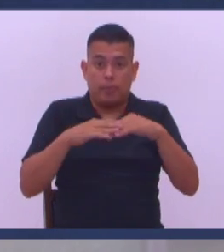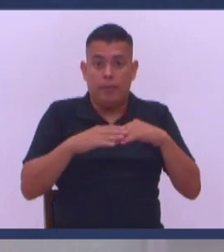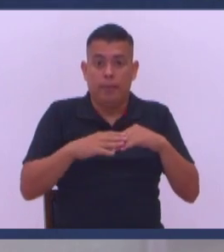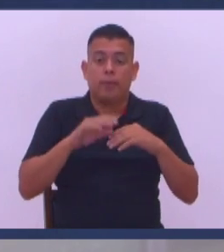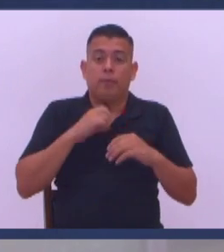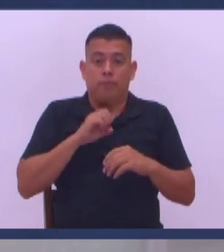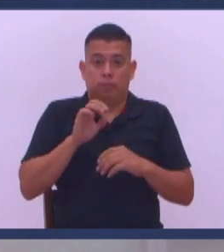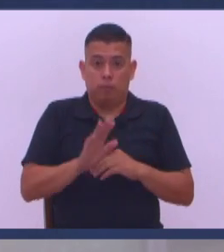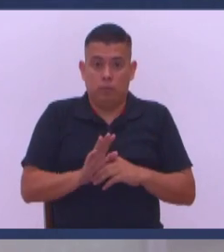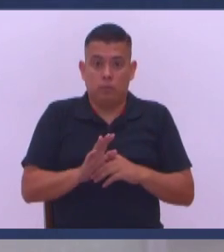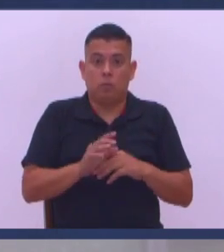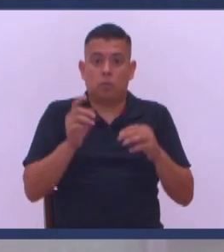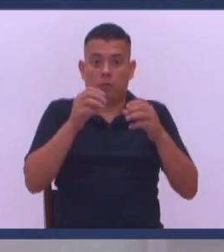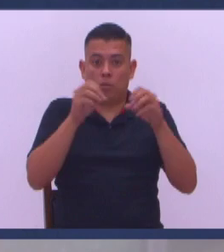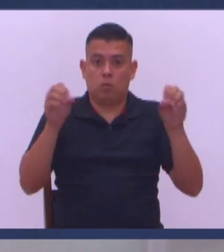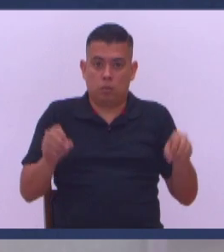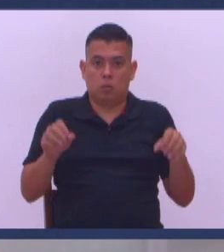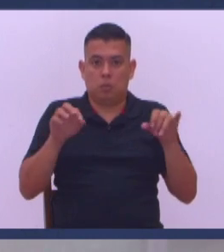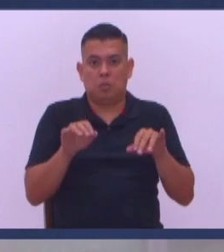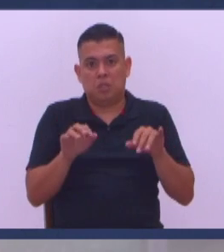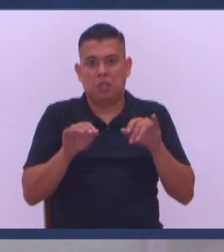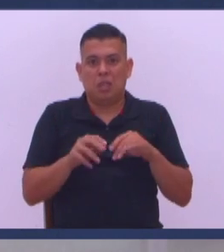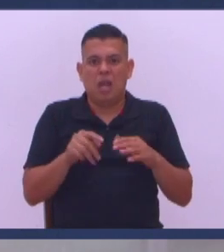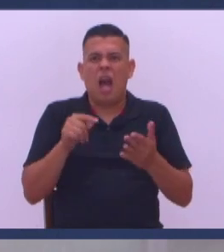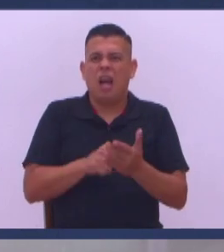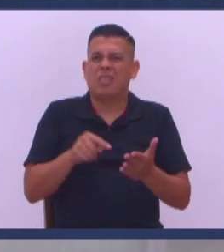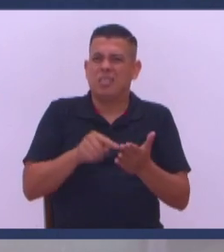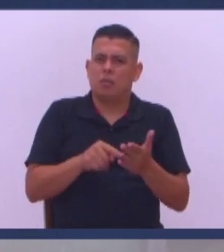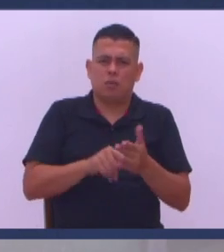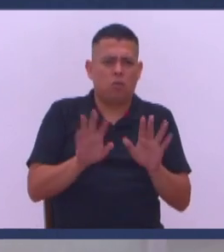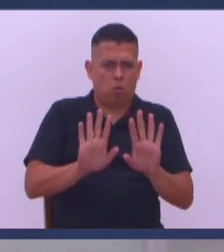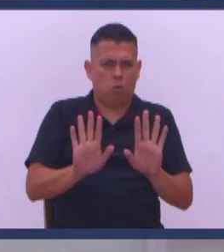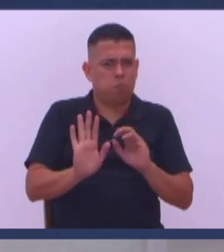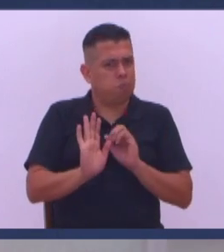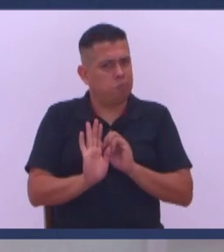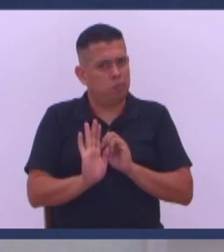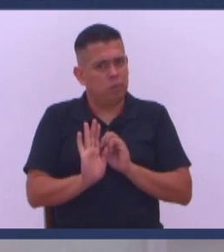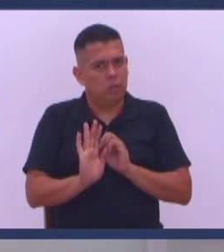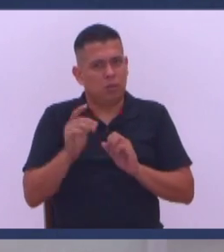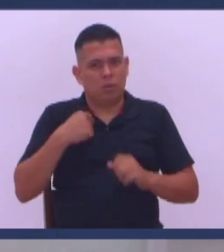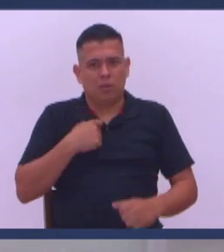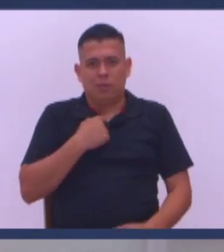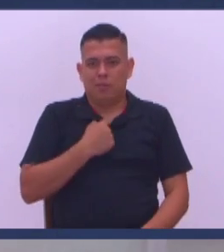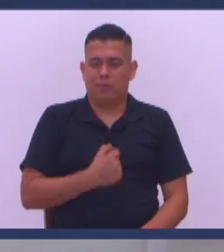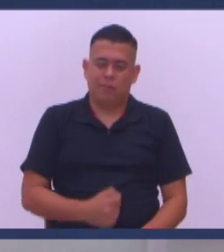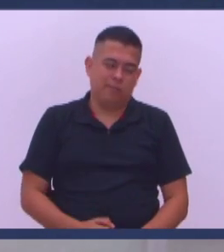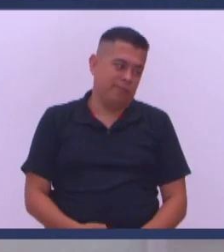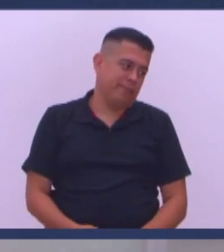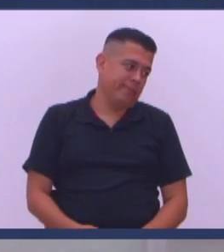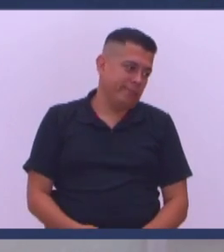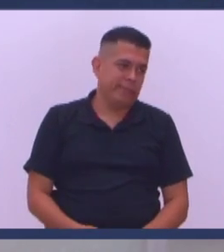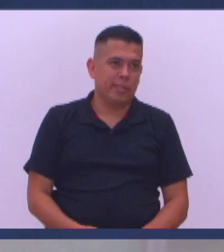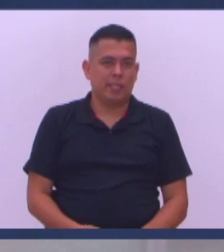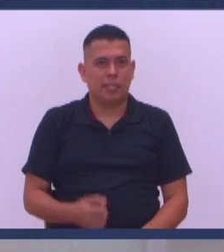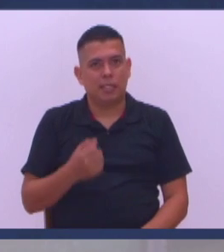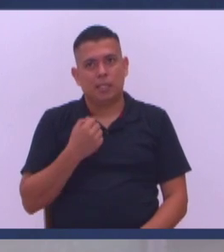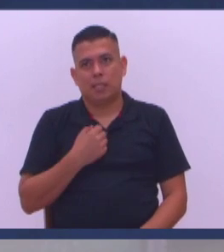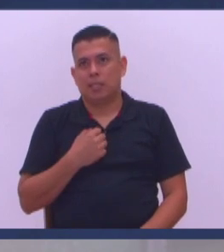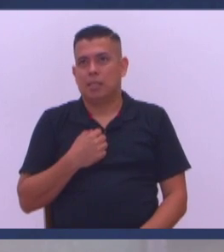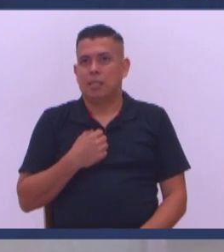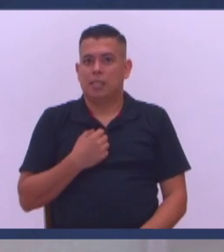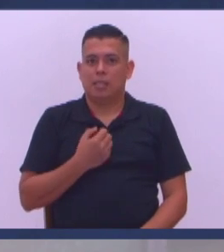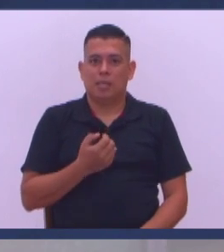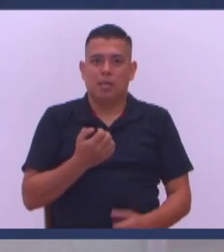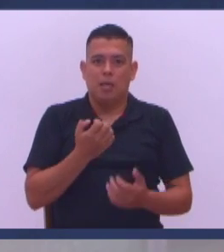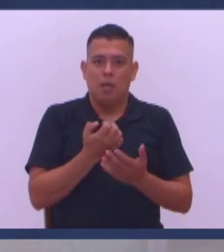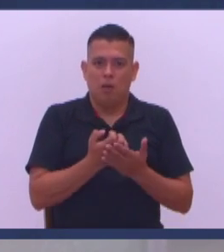Yo le digo una cosa hermano Yo he estado en mi oficina Y yo no soy de andar poniendo Quejas en este sentido Pero hay momentitos Que usted se quiebra Y dice Él dice El económico